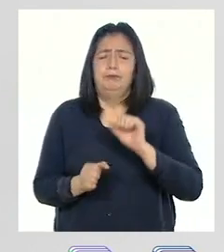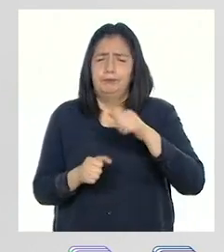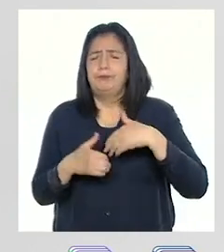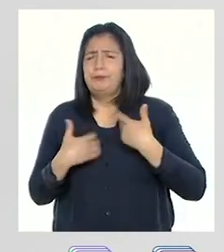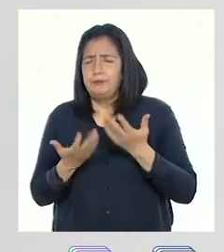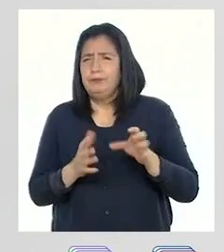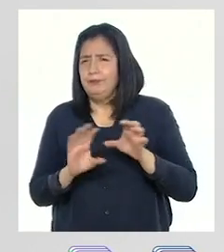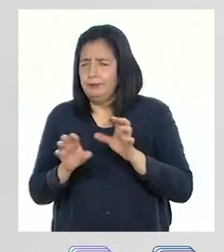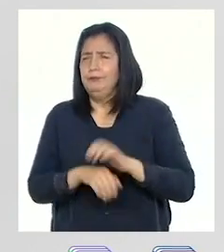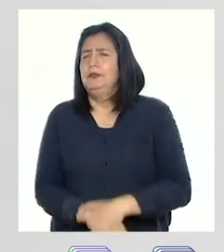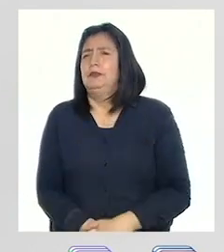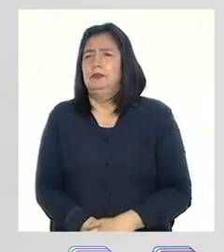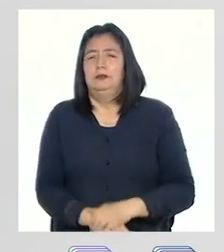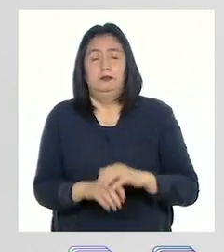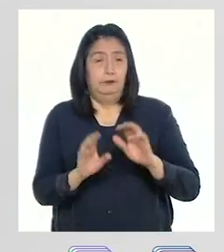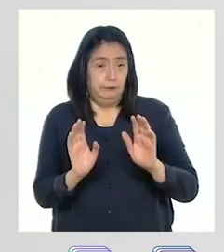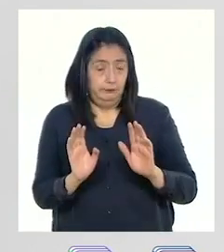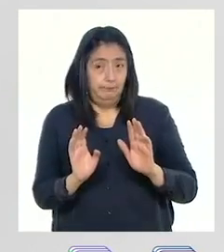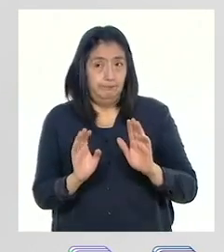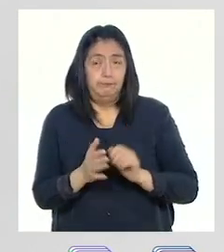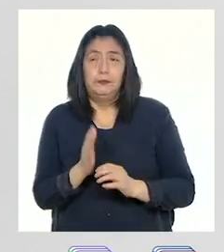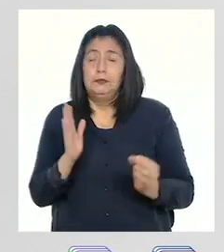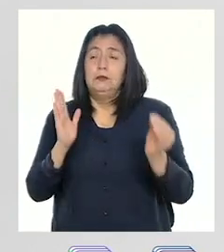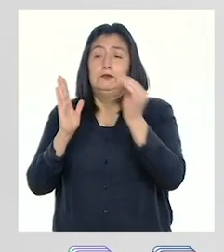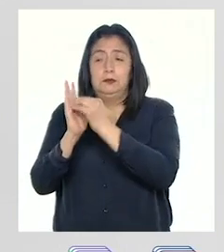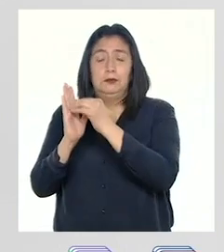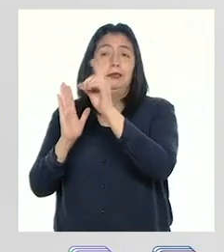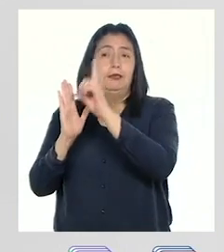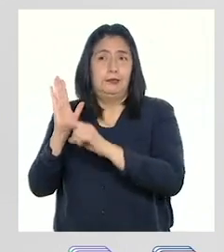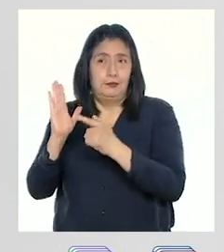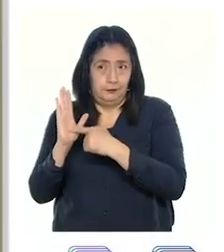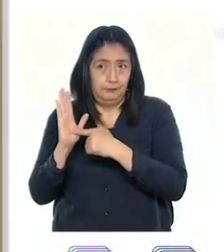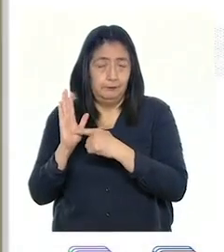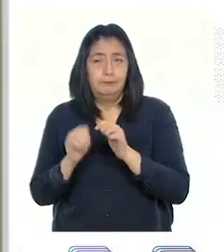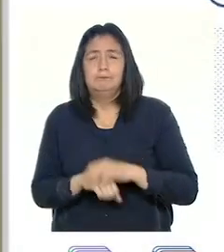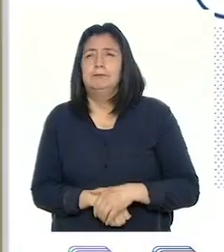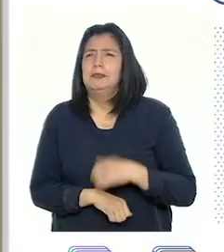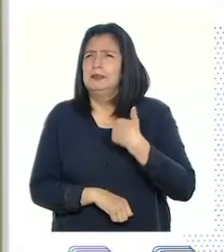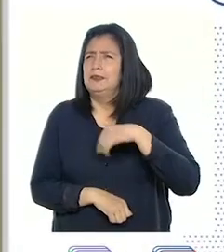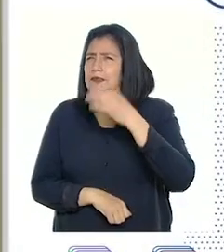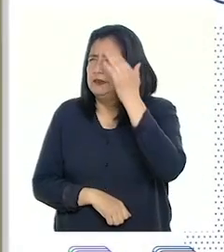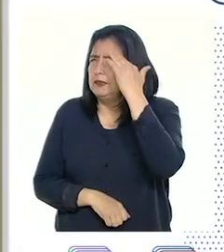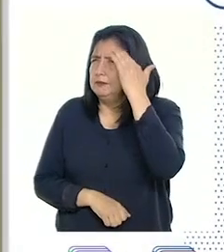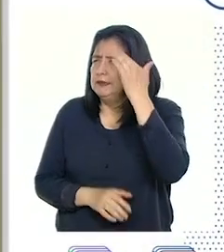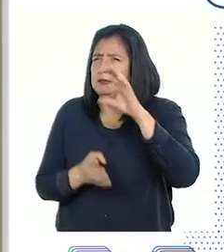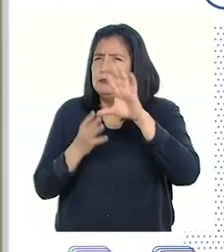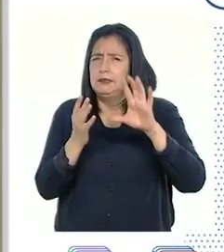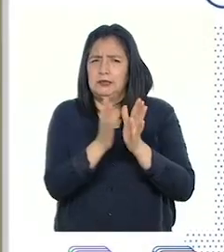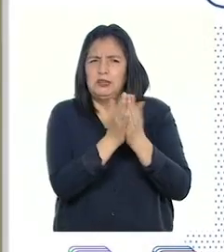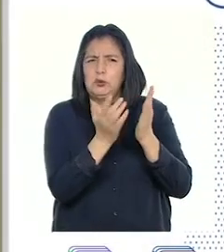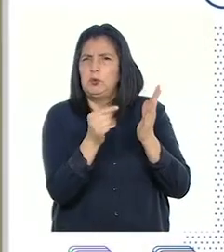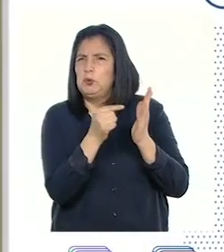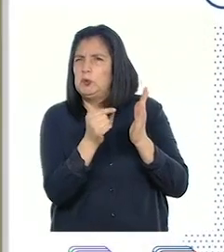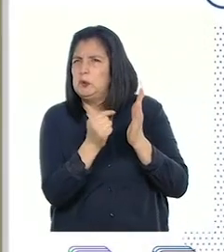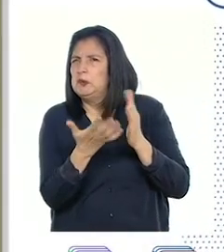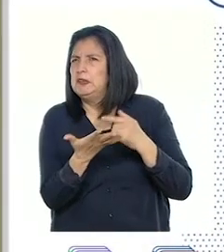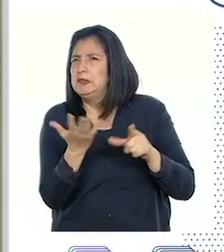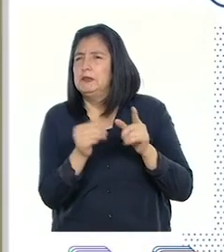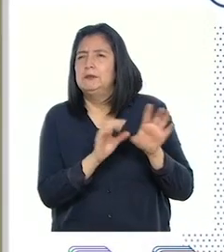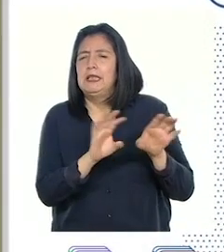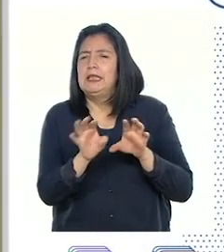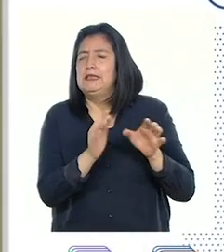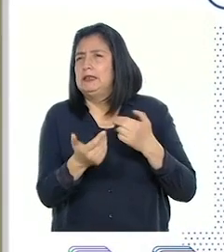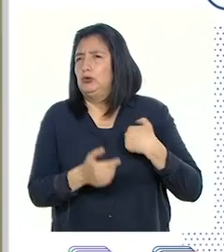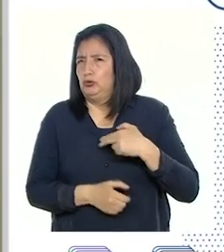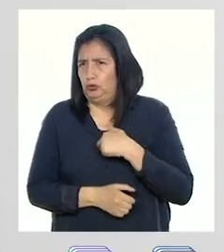poder elaborarlo. Así que, a incluirlo en la lista de actividades. Conocer las características del cuaderno de experiencias para